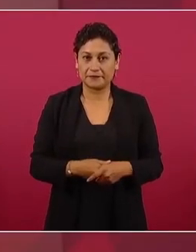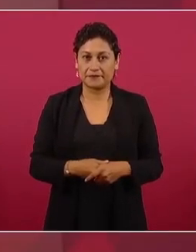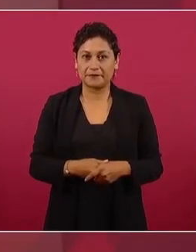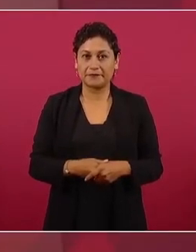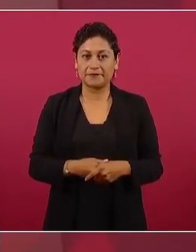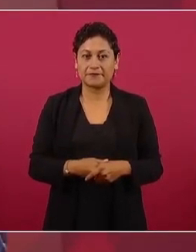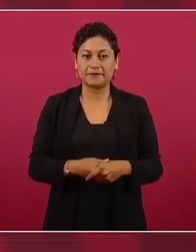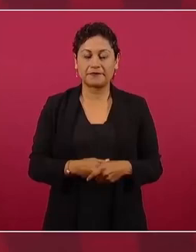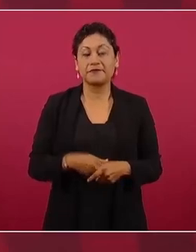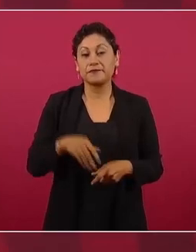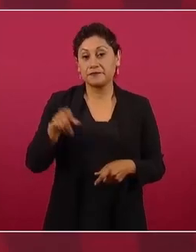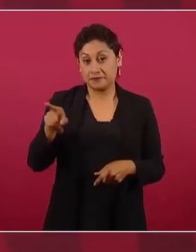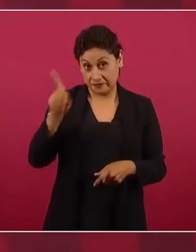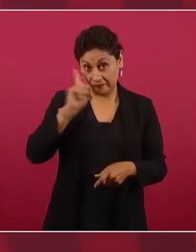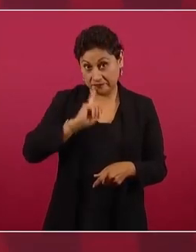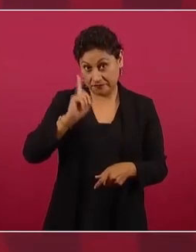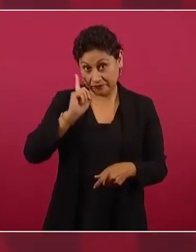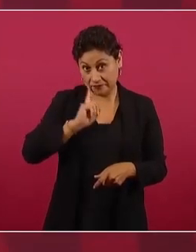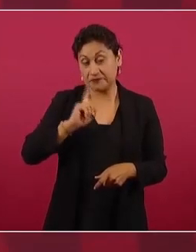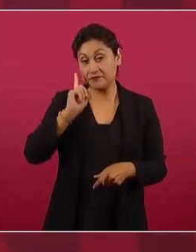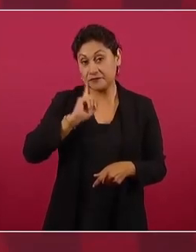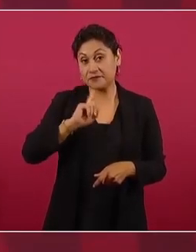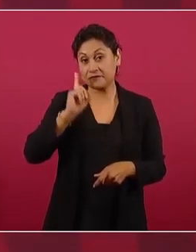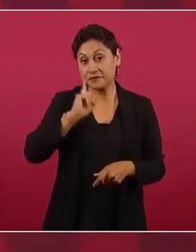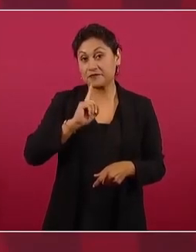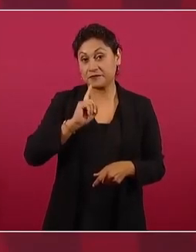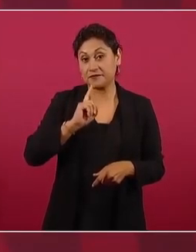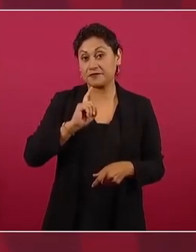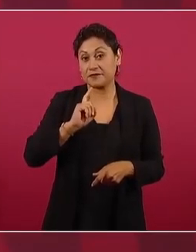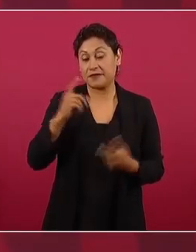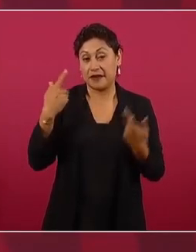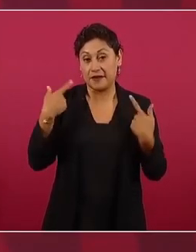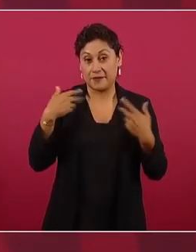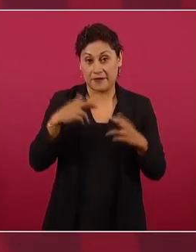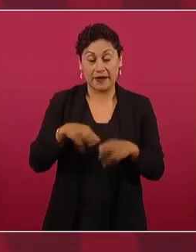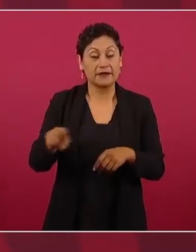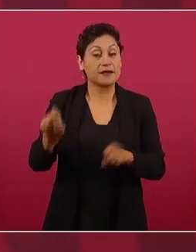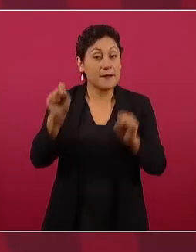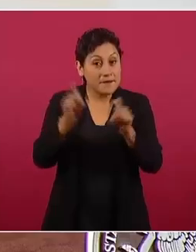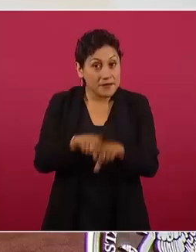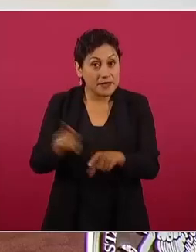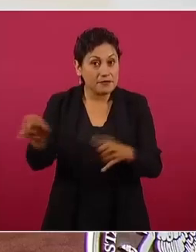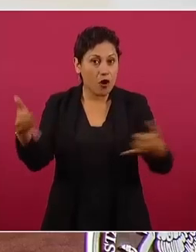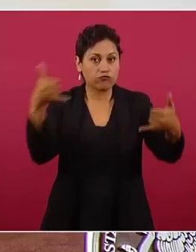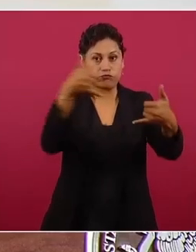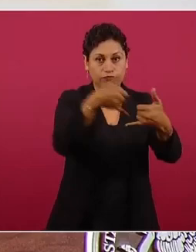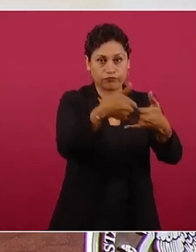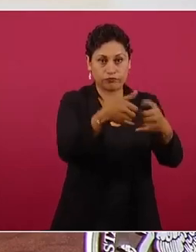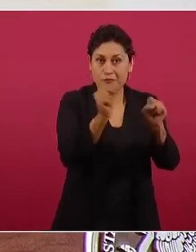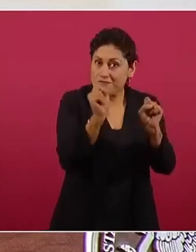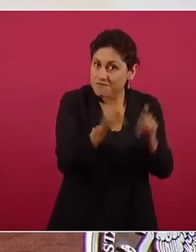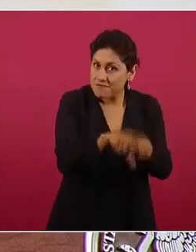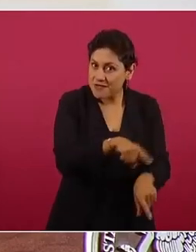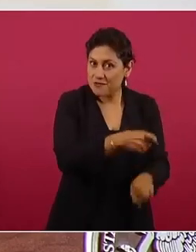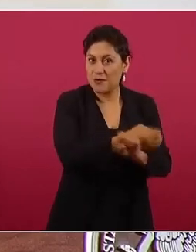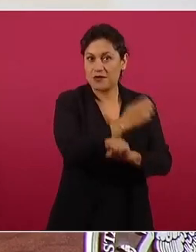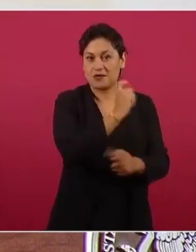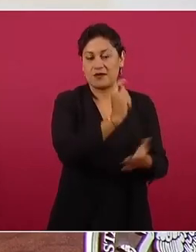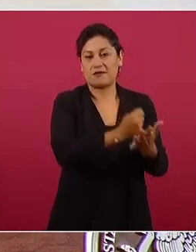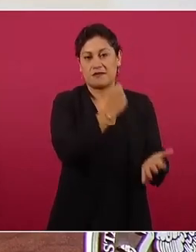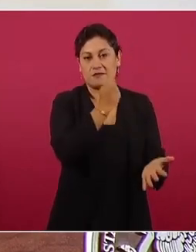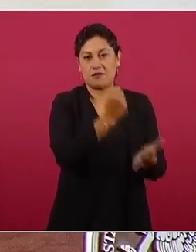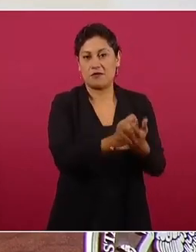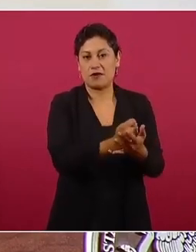la maestra también le habló al mismo de Tamaulipas el día de la elección, a las 12